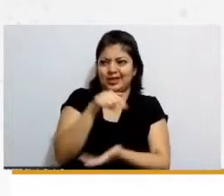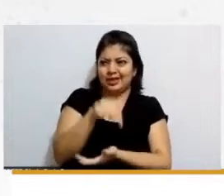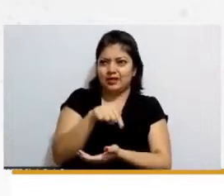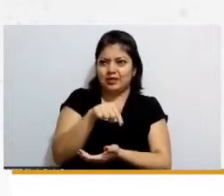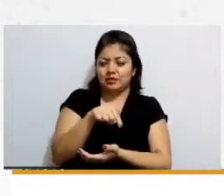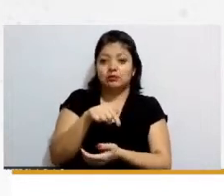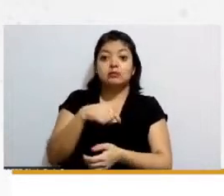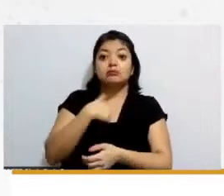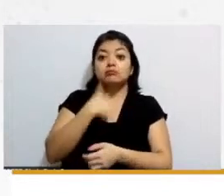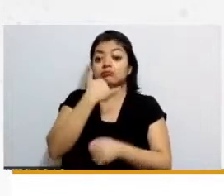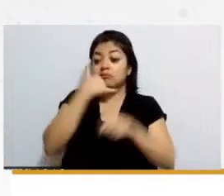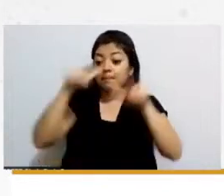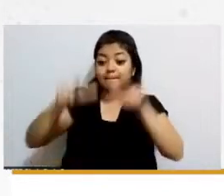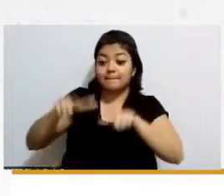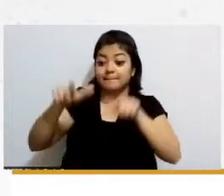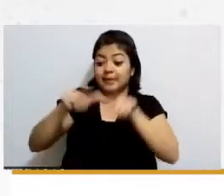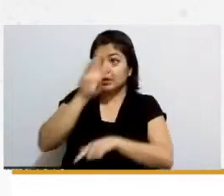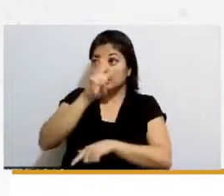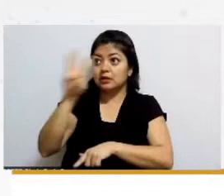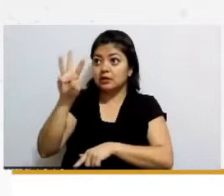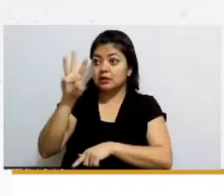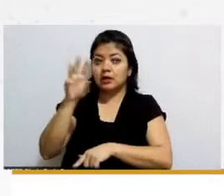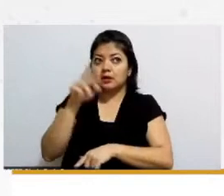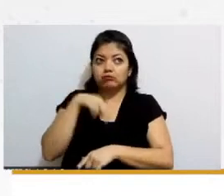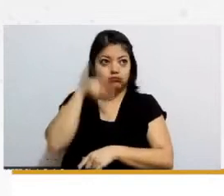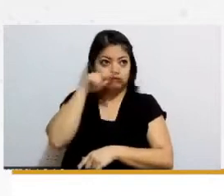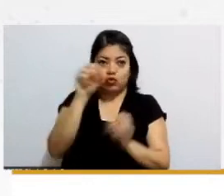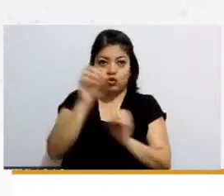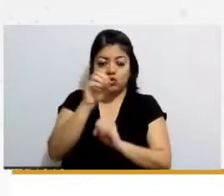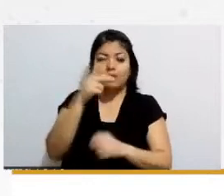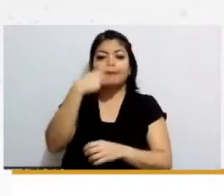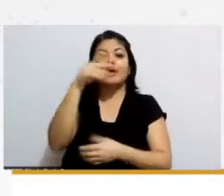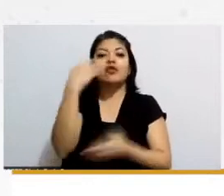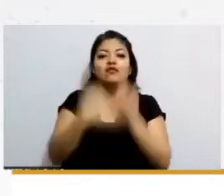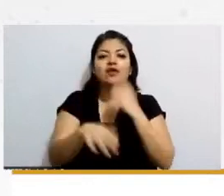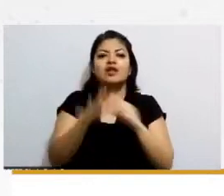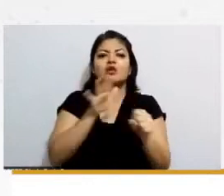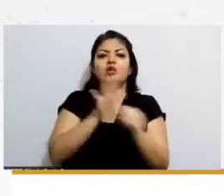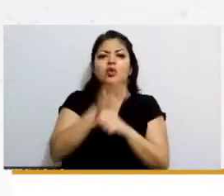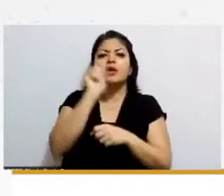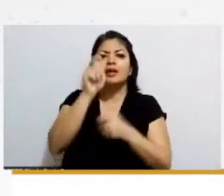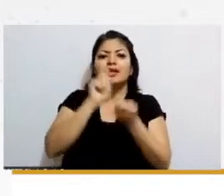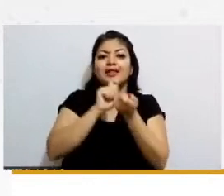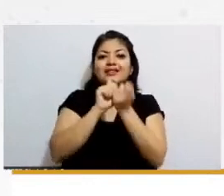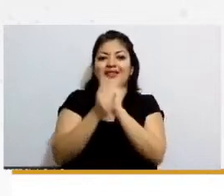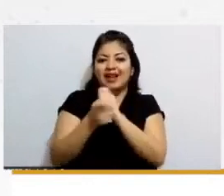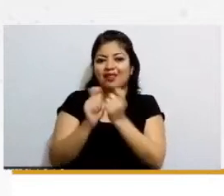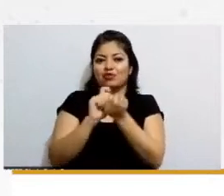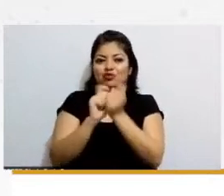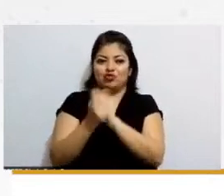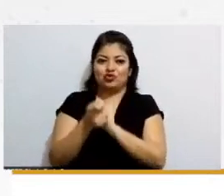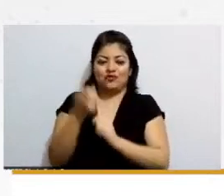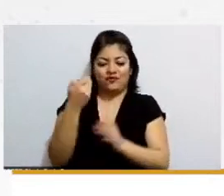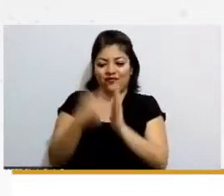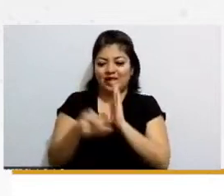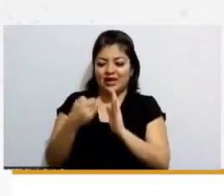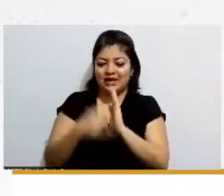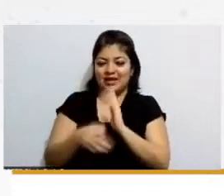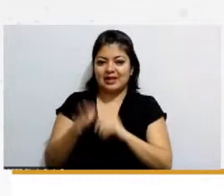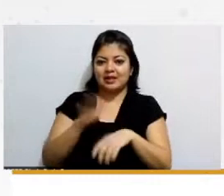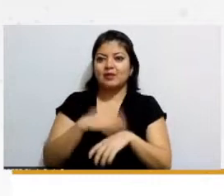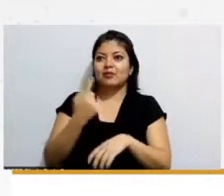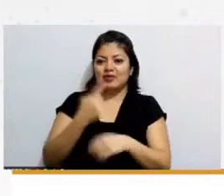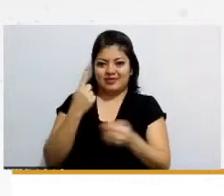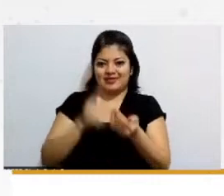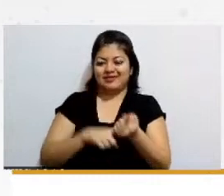de aquí que faltan esas traducciones que se mencionaba para que sea también entendible